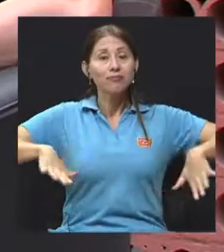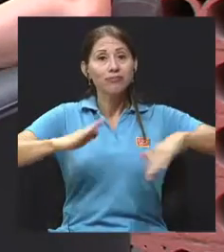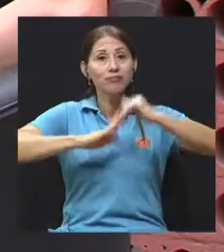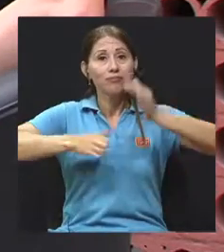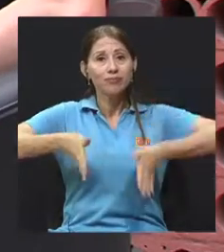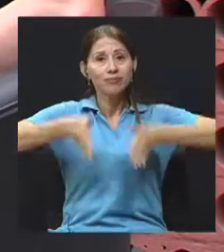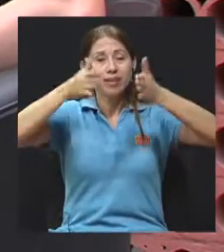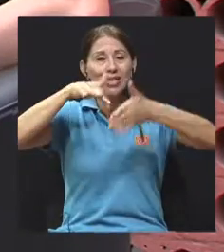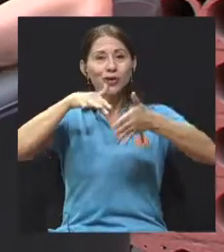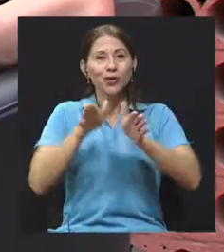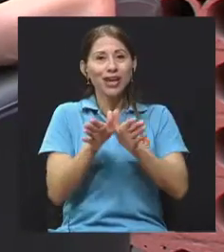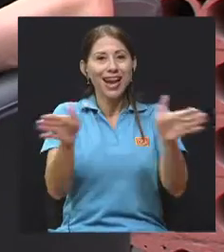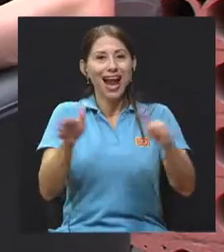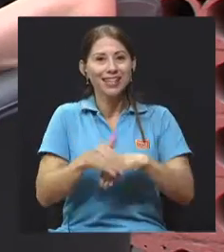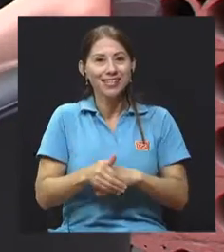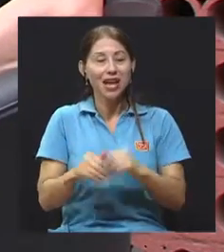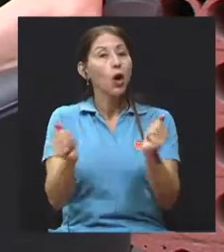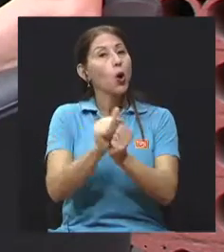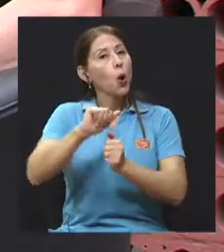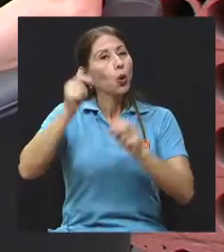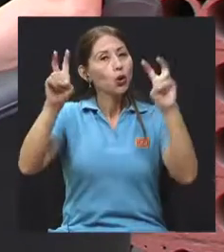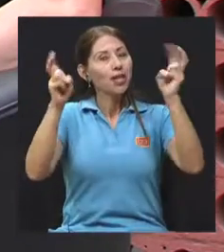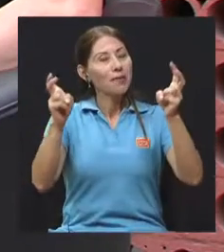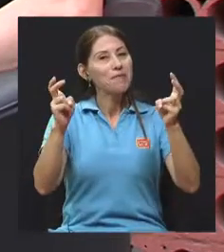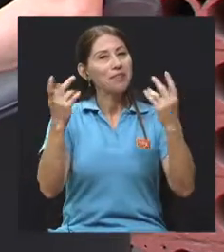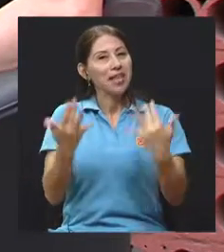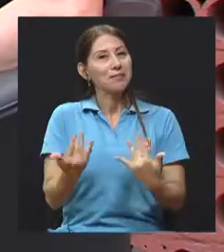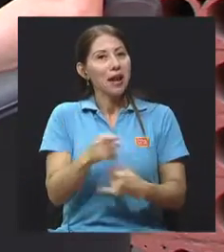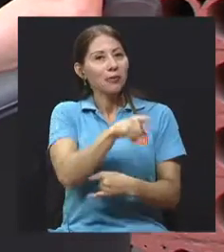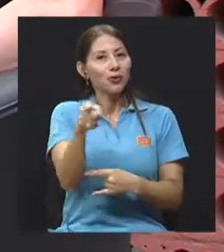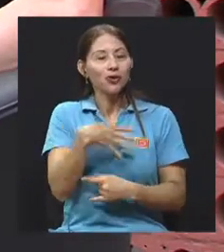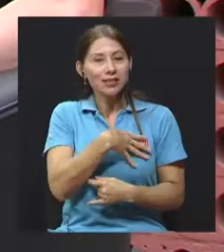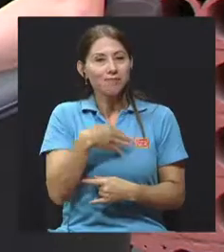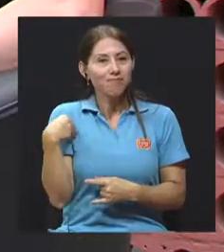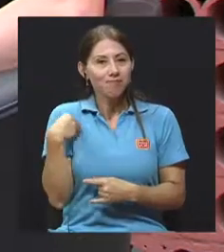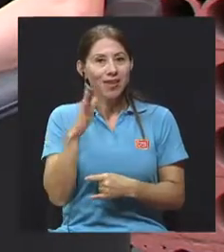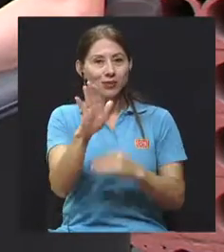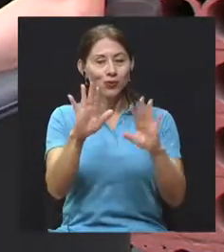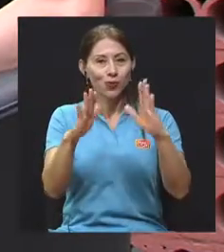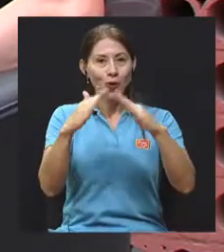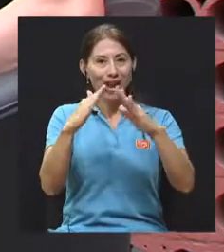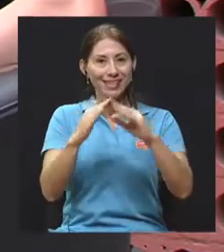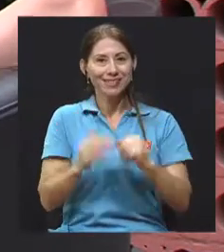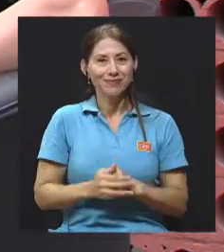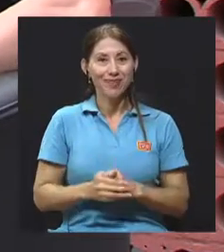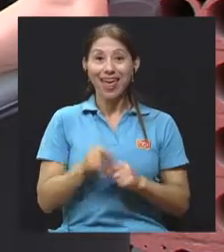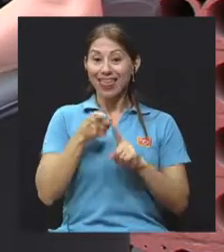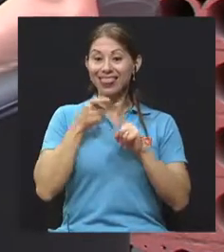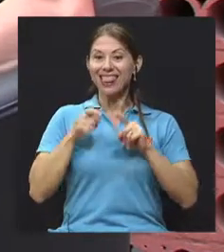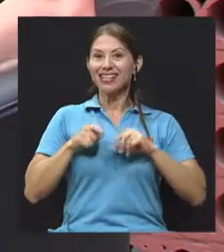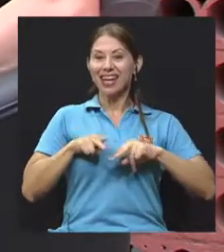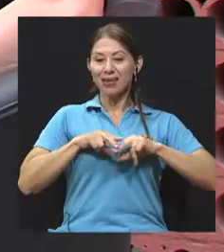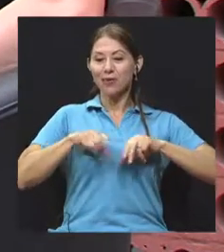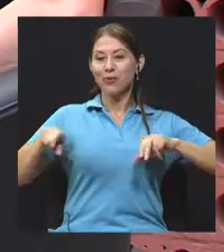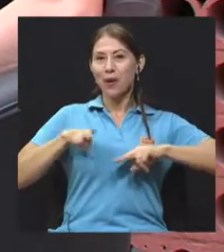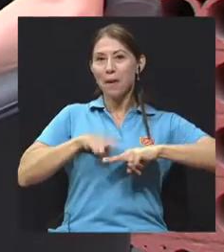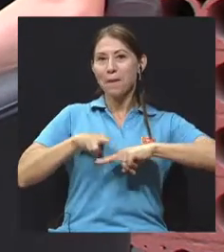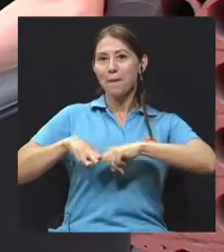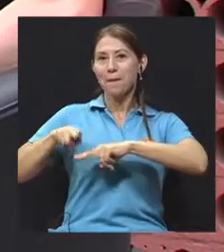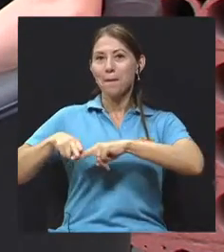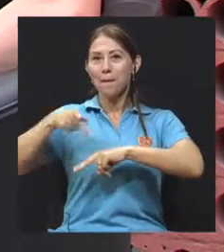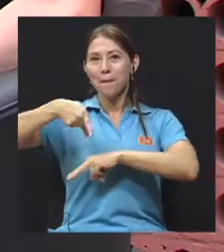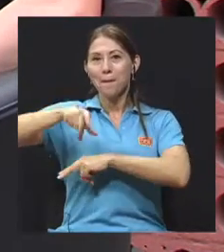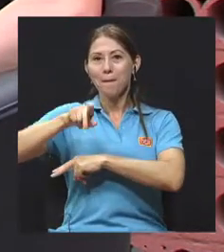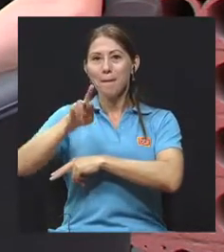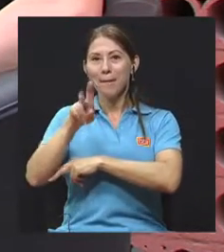Escuela de Estudios Generales, con otro tema pues que esperamos que sea al agrado de todos ustedes allá en sus hogares. Desde el Pretil, justamente, estamos dándonos